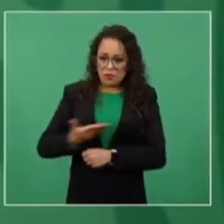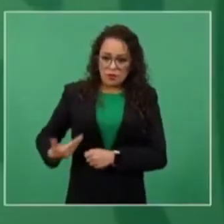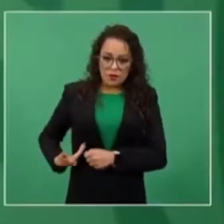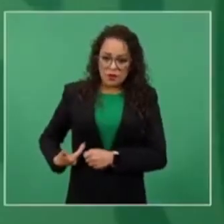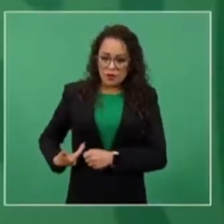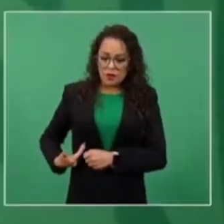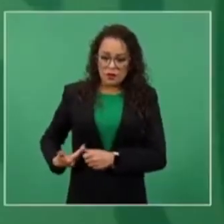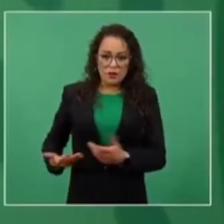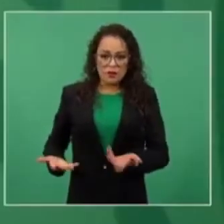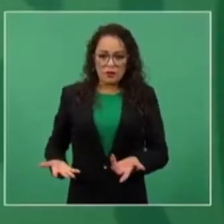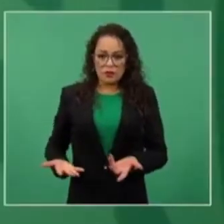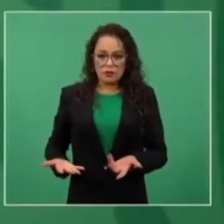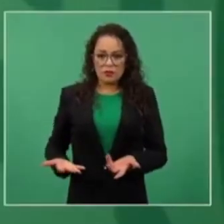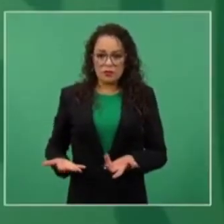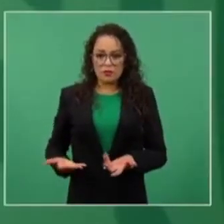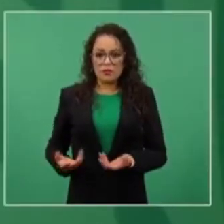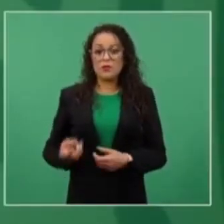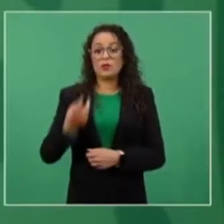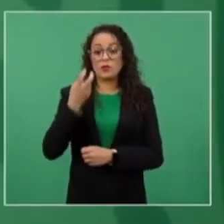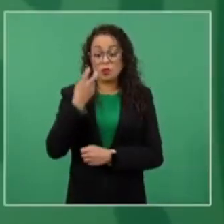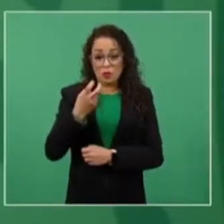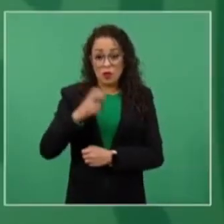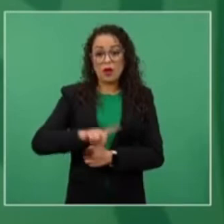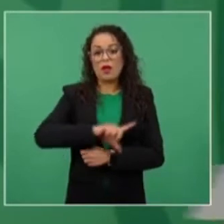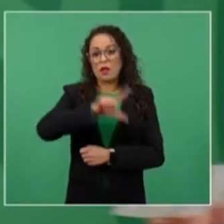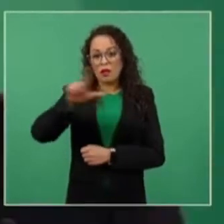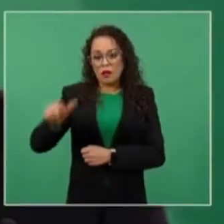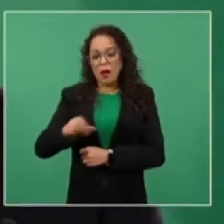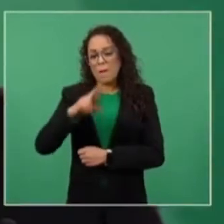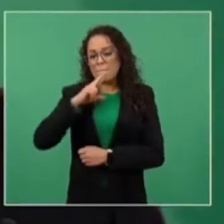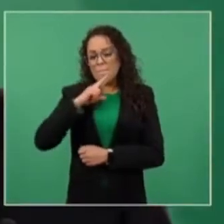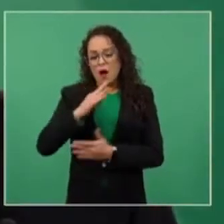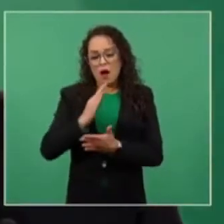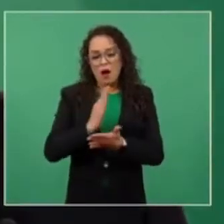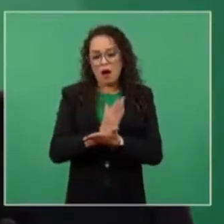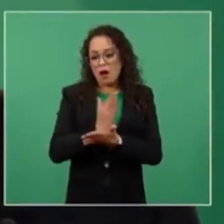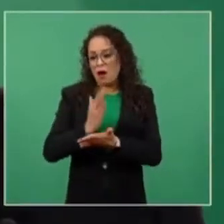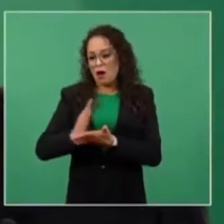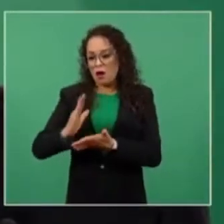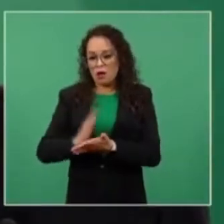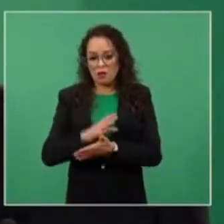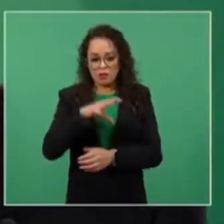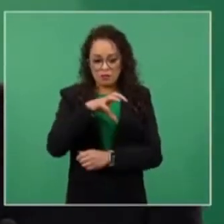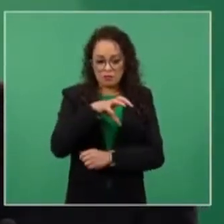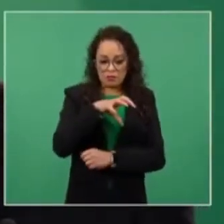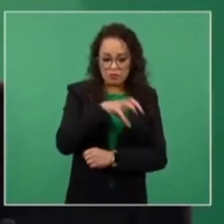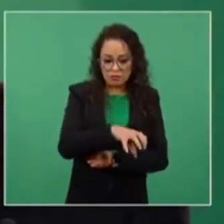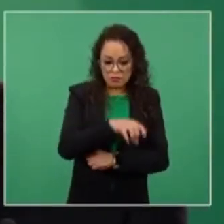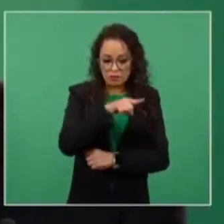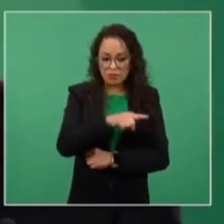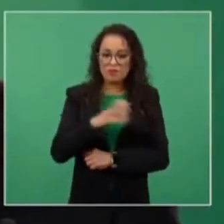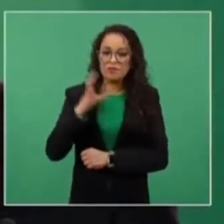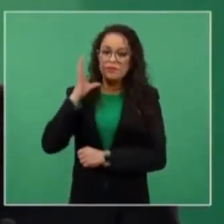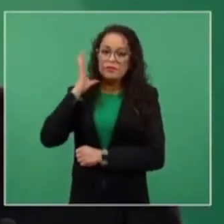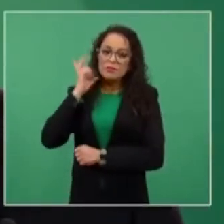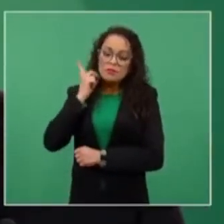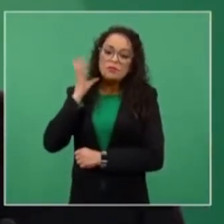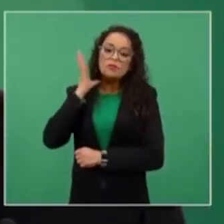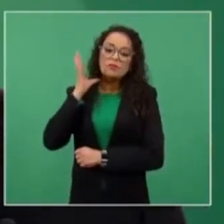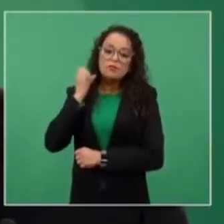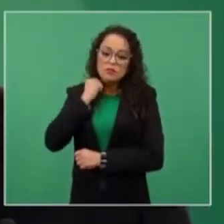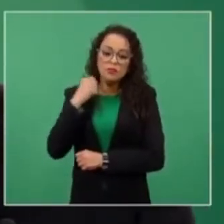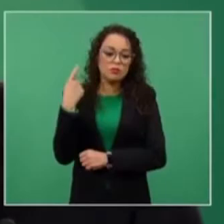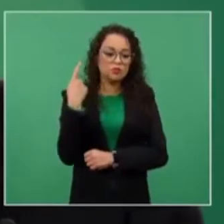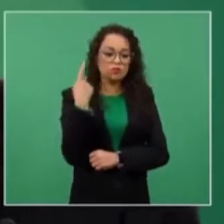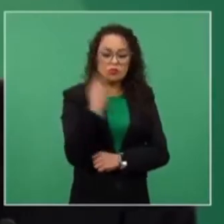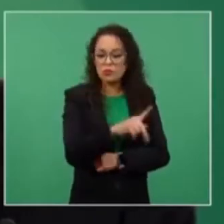de poderes, al legislativo corresponden las leyes,